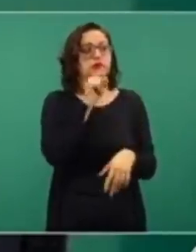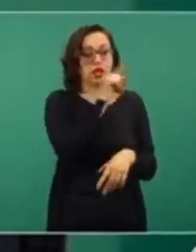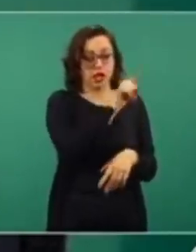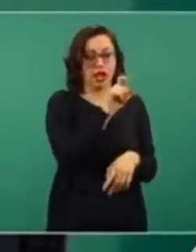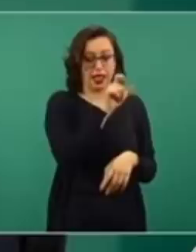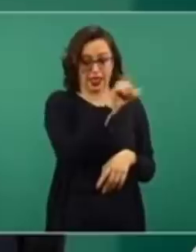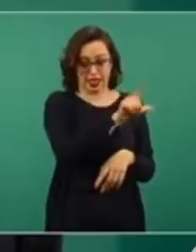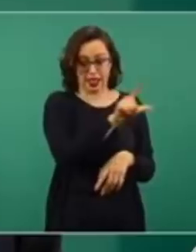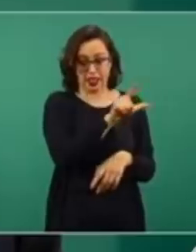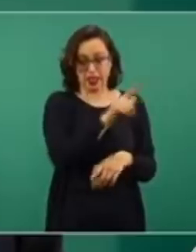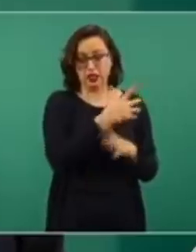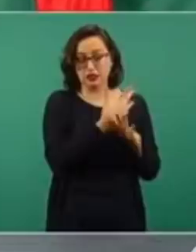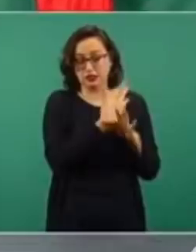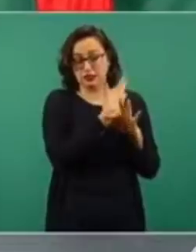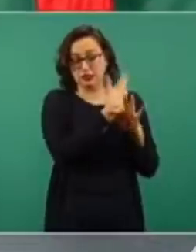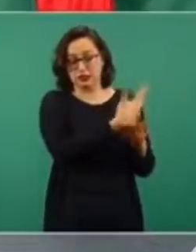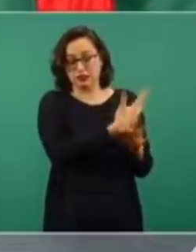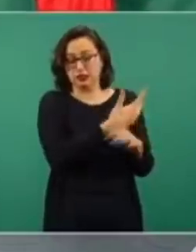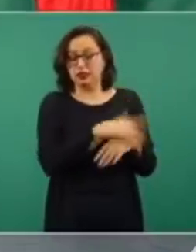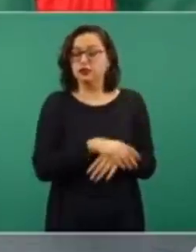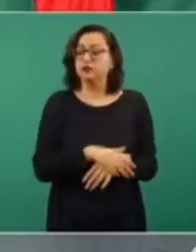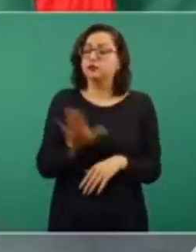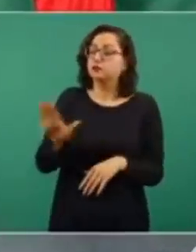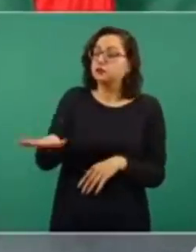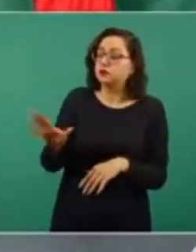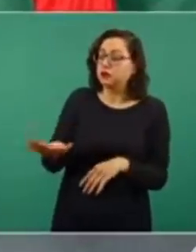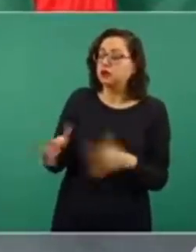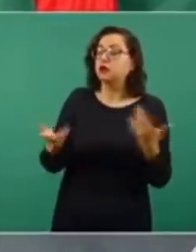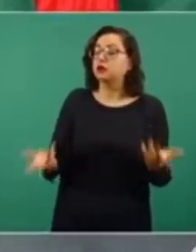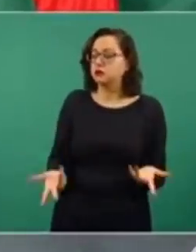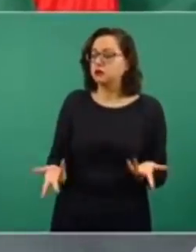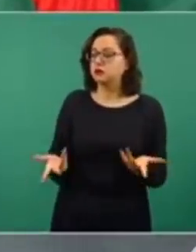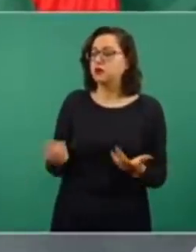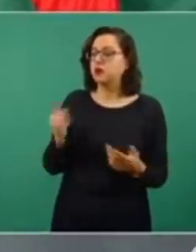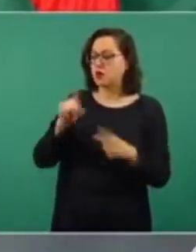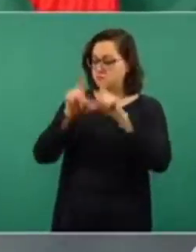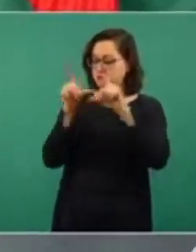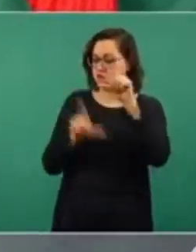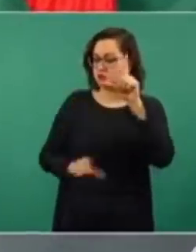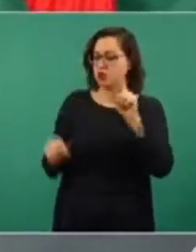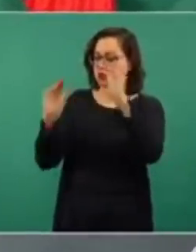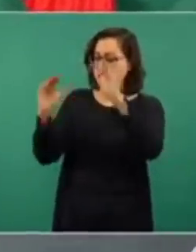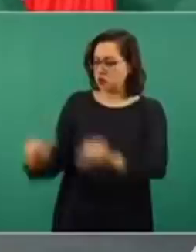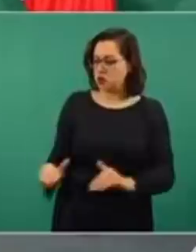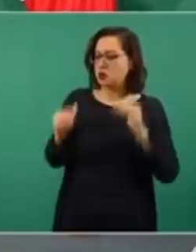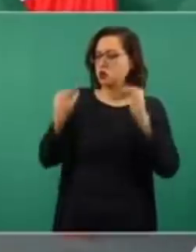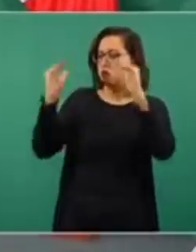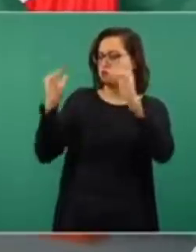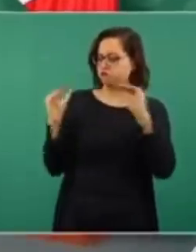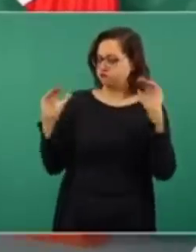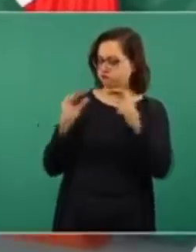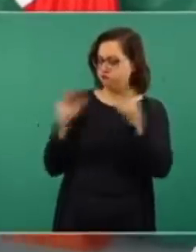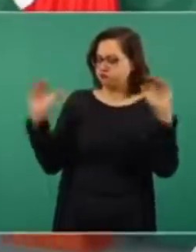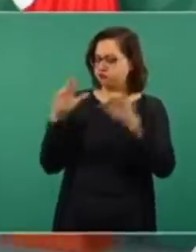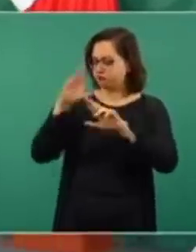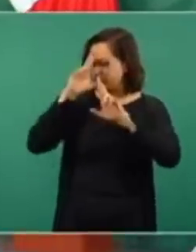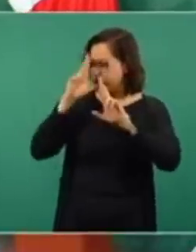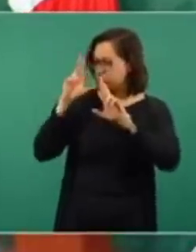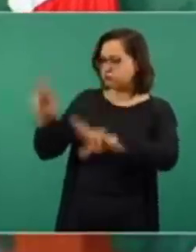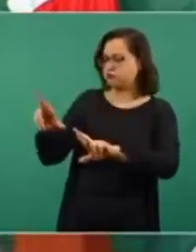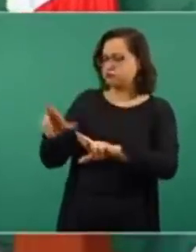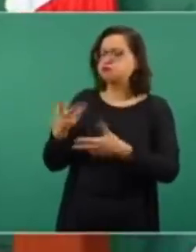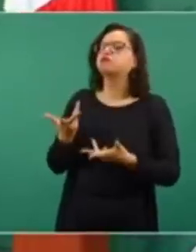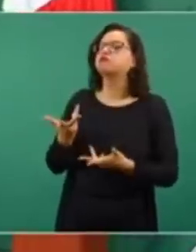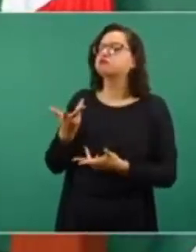reafirmar el compromiso de que se va a respetar la soberanía de nuestro país y además nosotros vamos a hacer valer